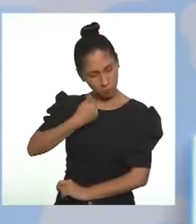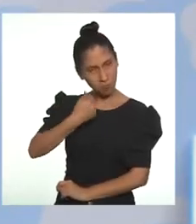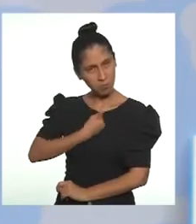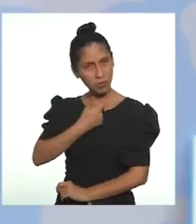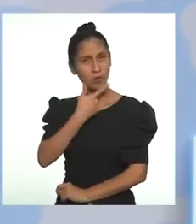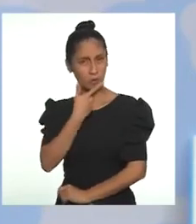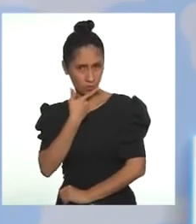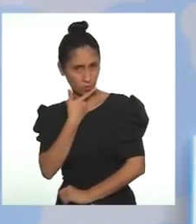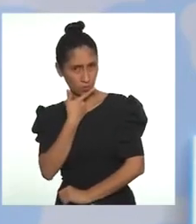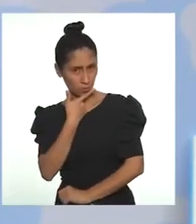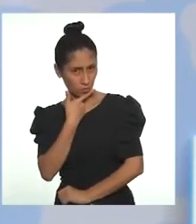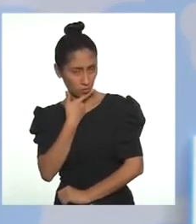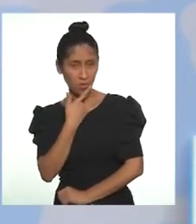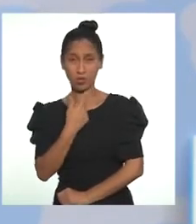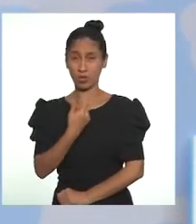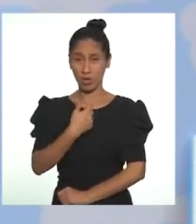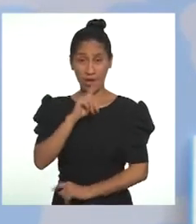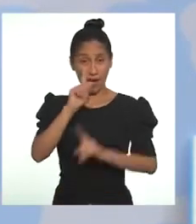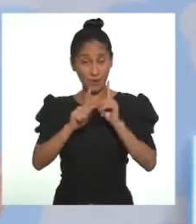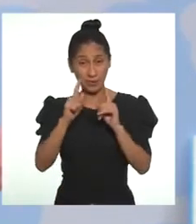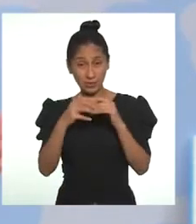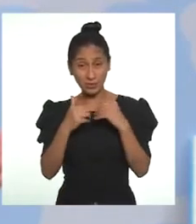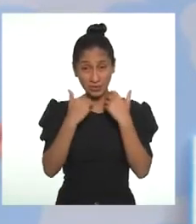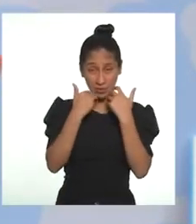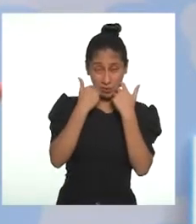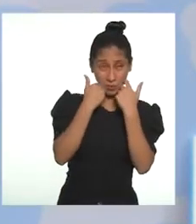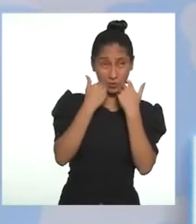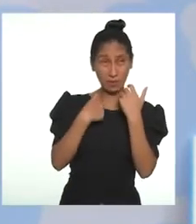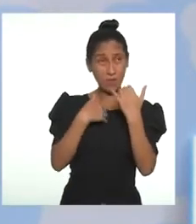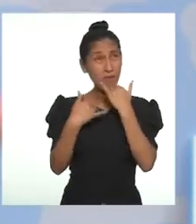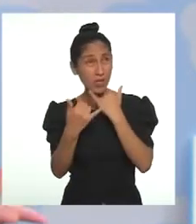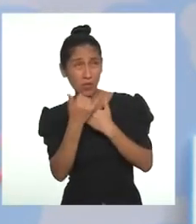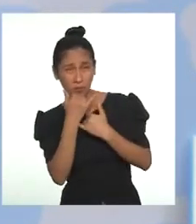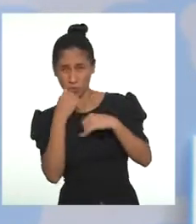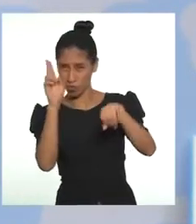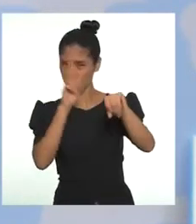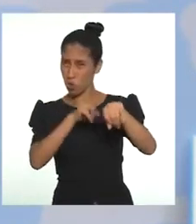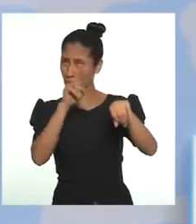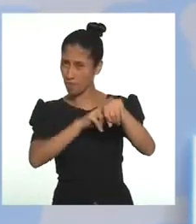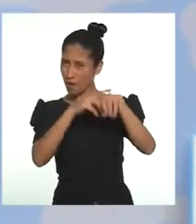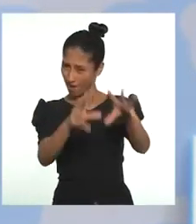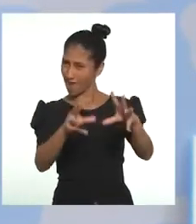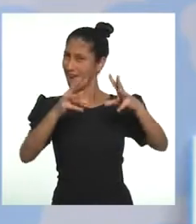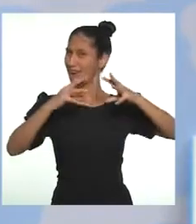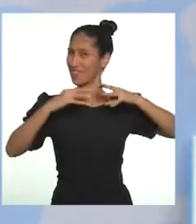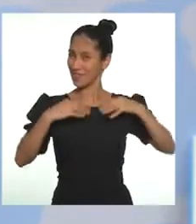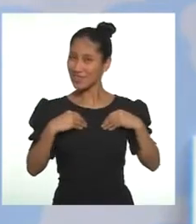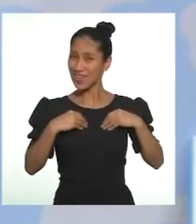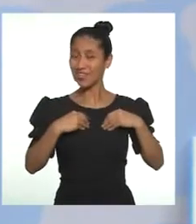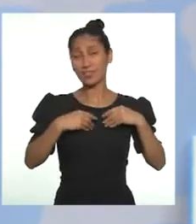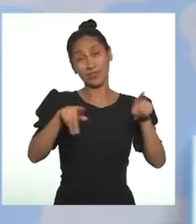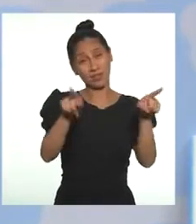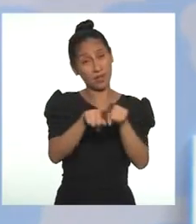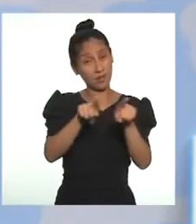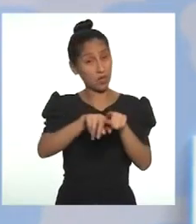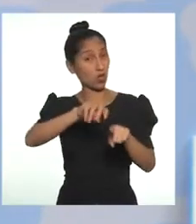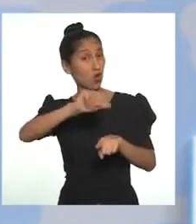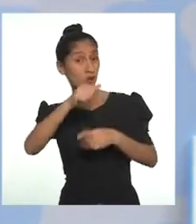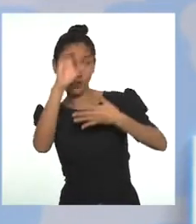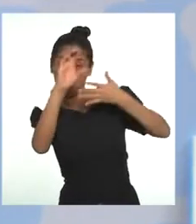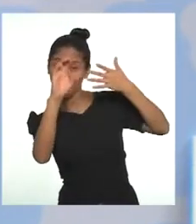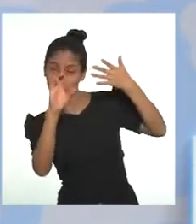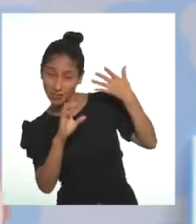de malo ser una persona introvertida. Hay que aceptarse y ver el lado positivo de esta cualidad, además de otras características